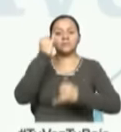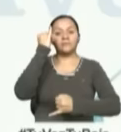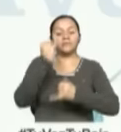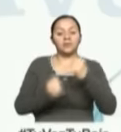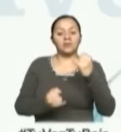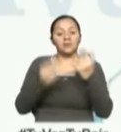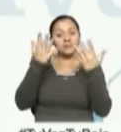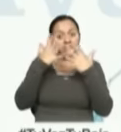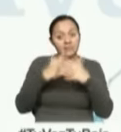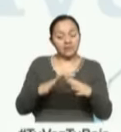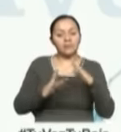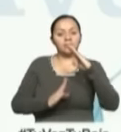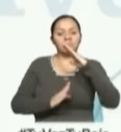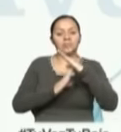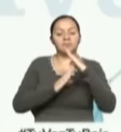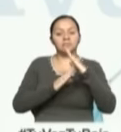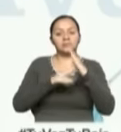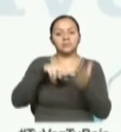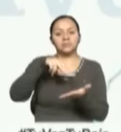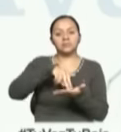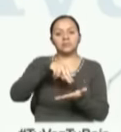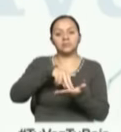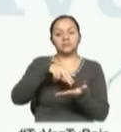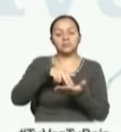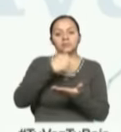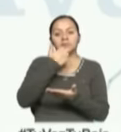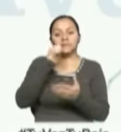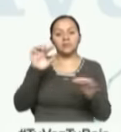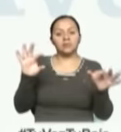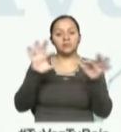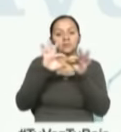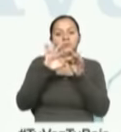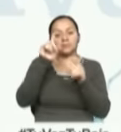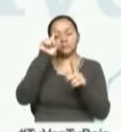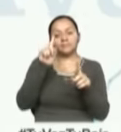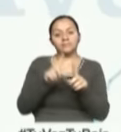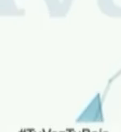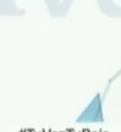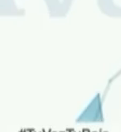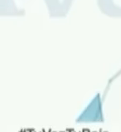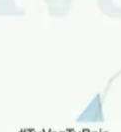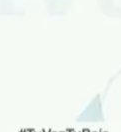parece ser que la paz llega. Gobierno sirio y rebeldes acuerdan la igual.